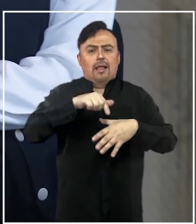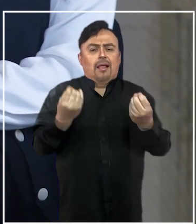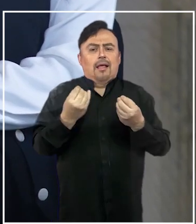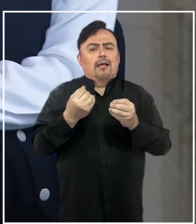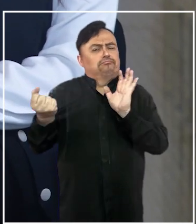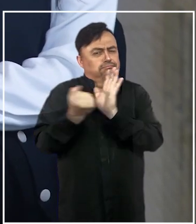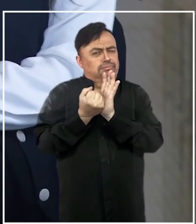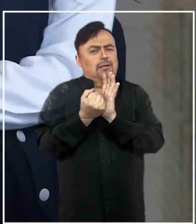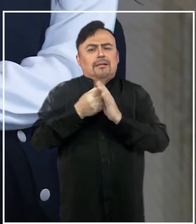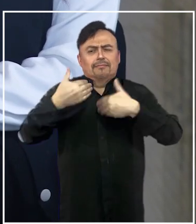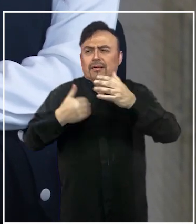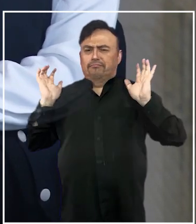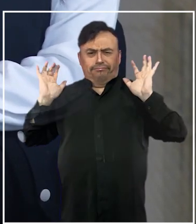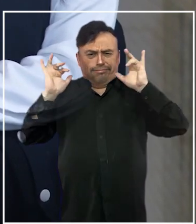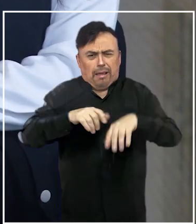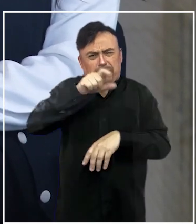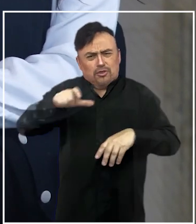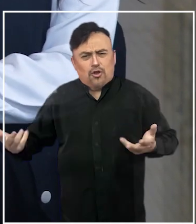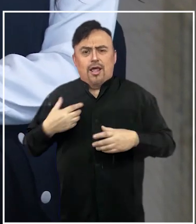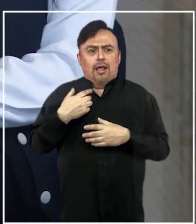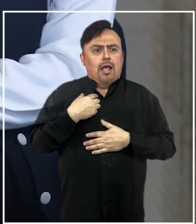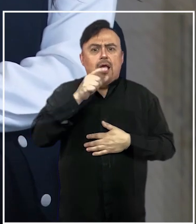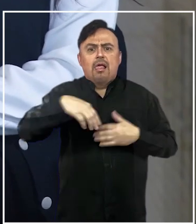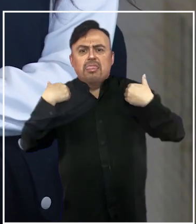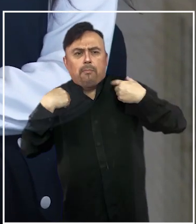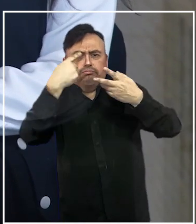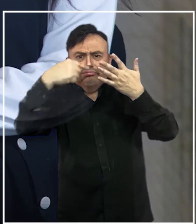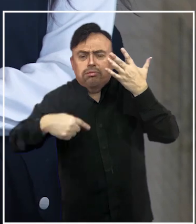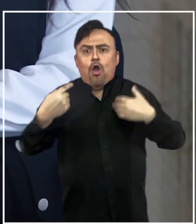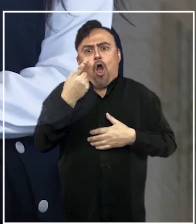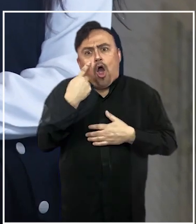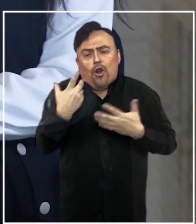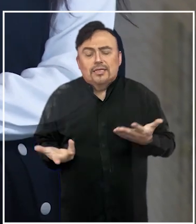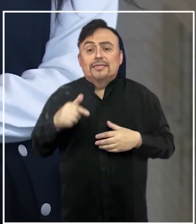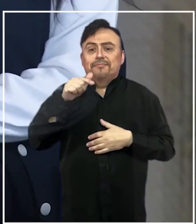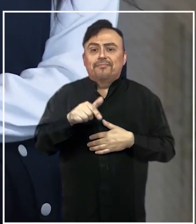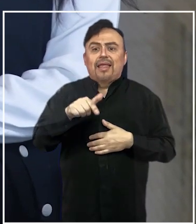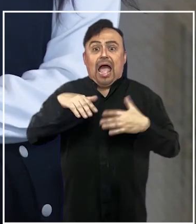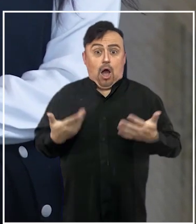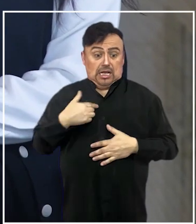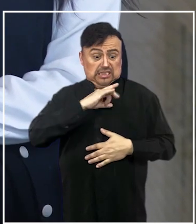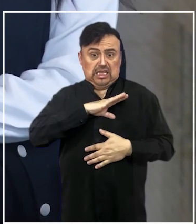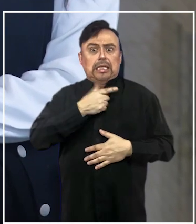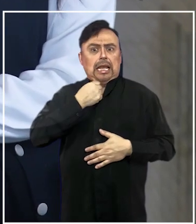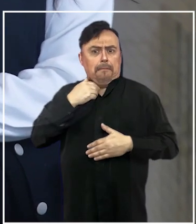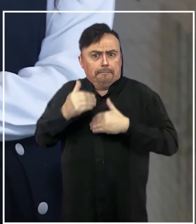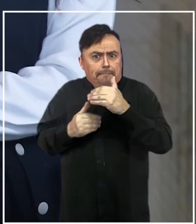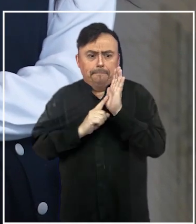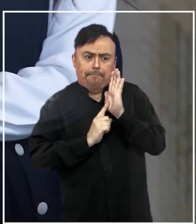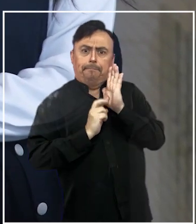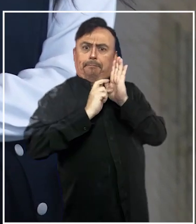asistencia, de conocer otros deportes, ¿cierto? Y ahora nuestro país quiere ir un paso más allá y como